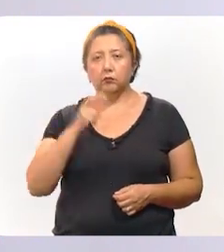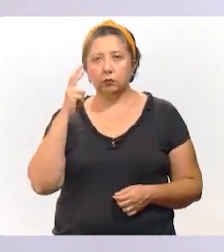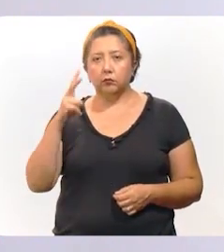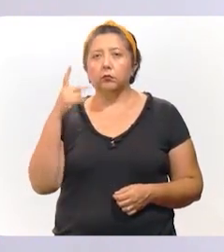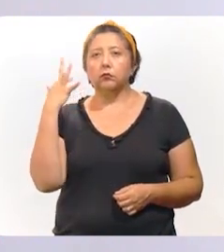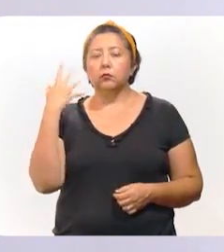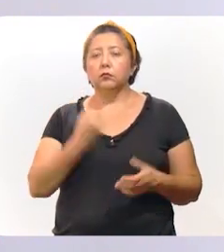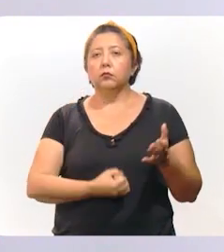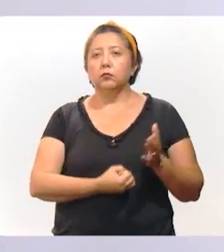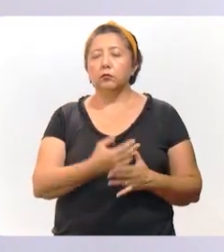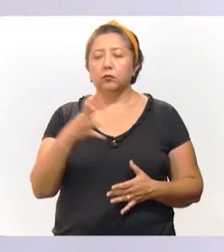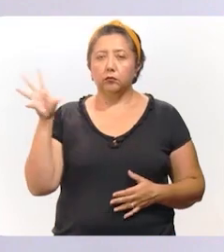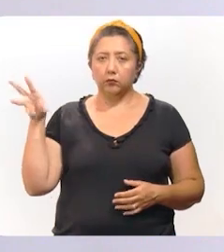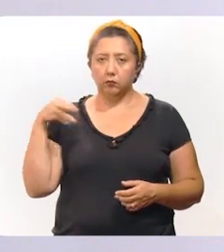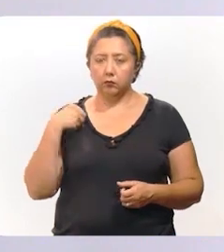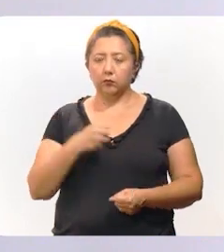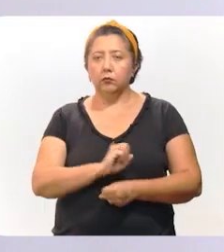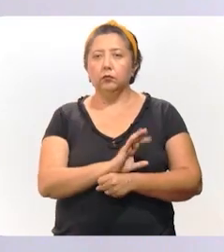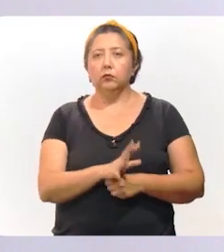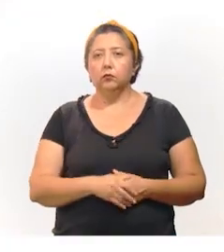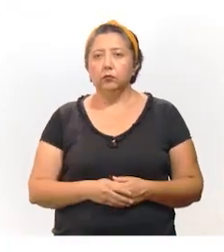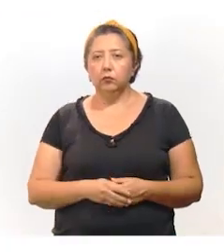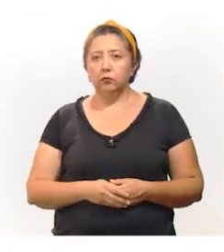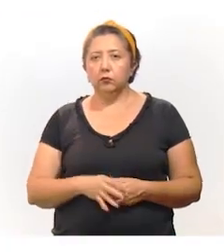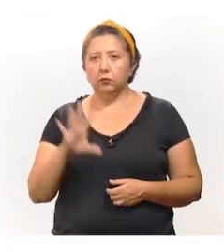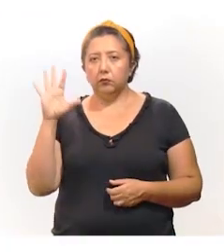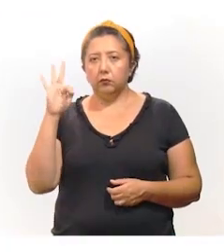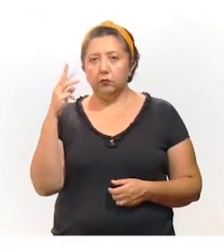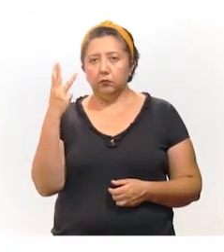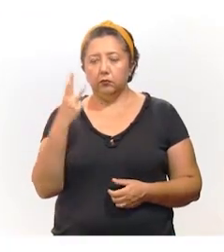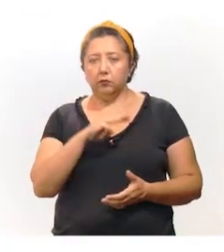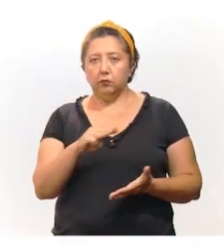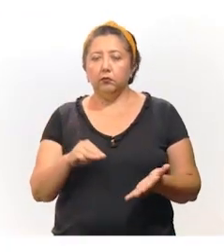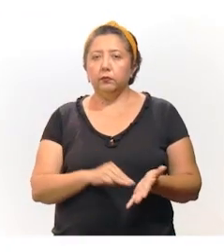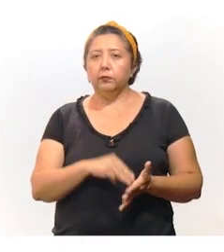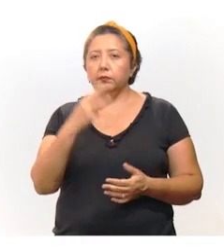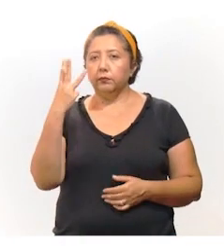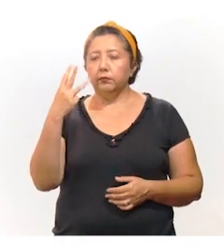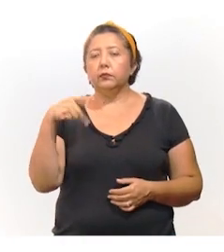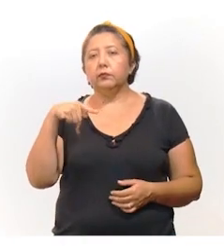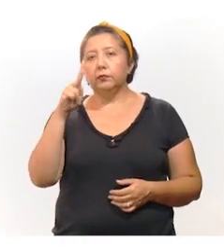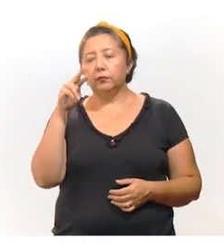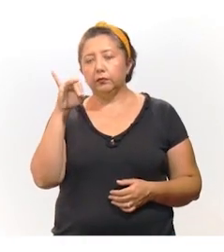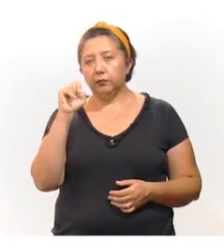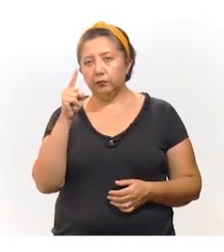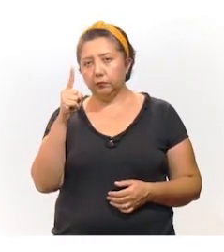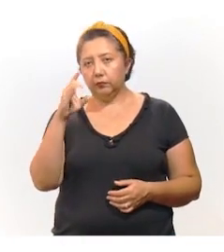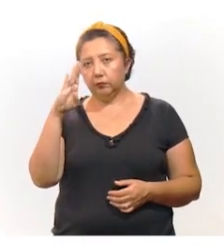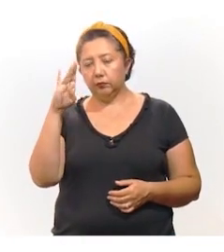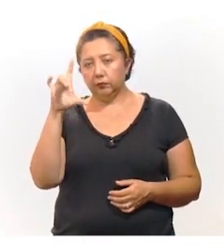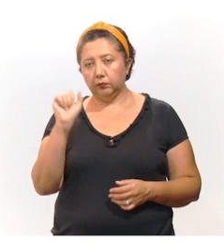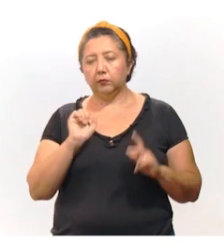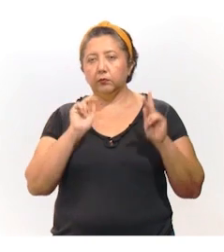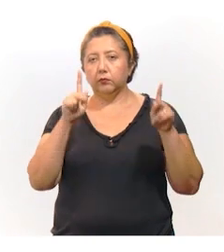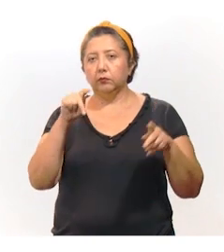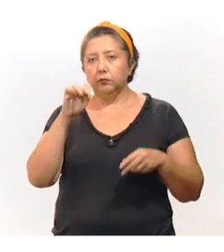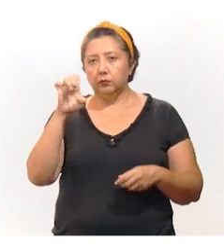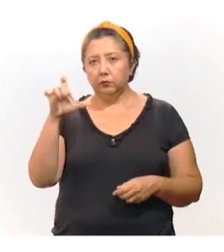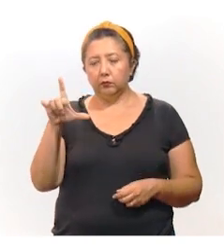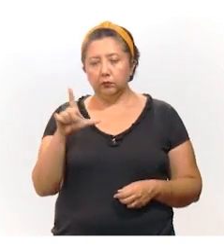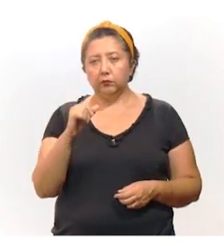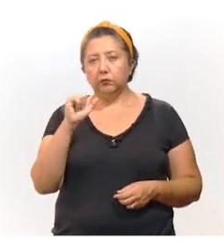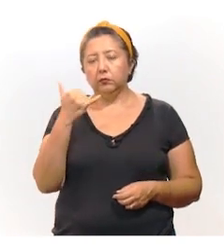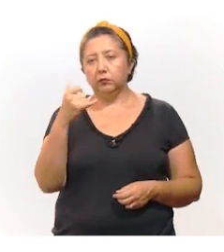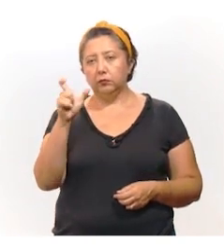detectaron 50 nuevos contagios de coronavirus, 43 en Mérida, 3 en Canacín y 1 en Baca, Progreso, Tikul y